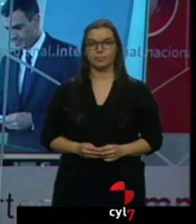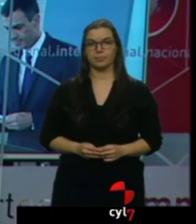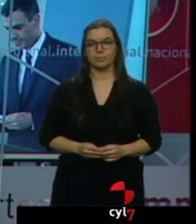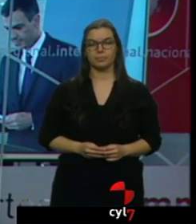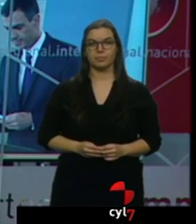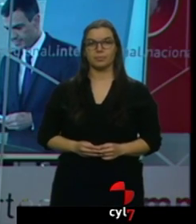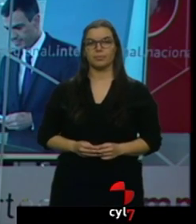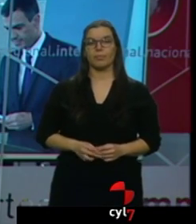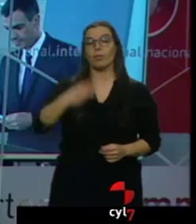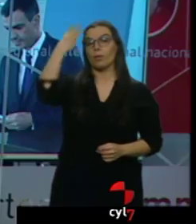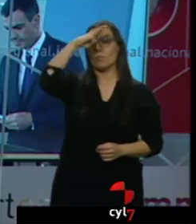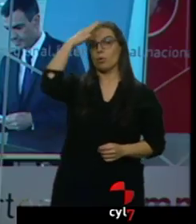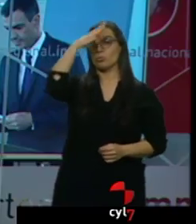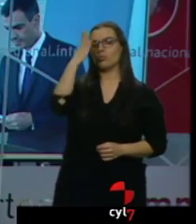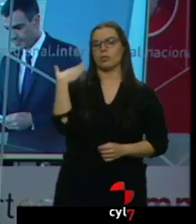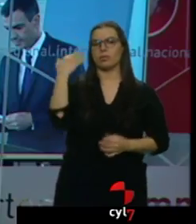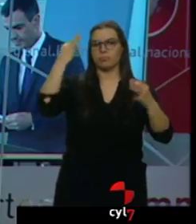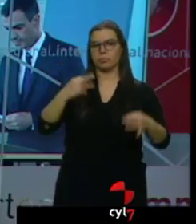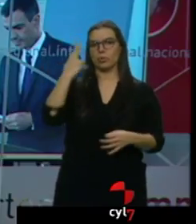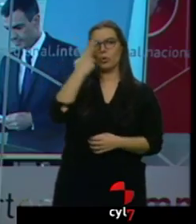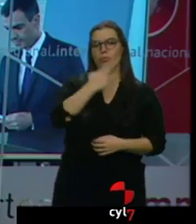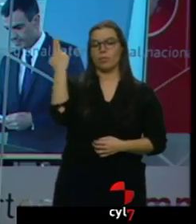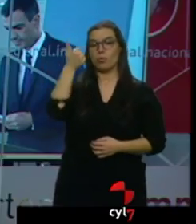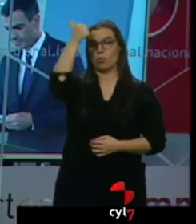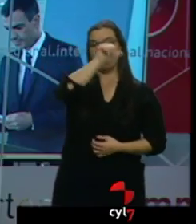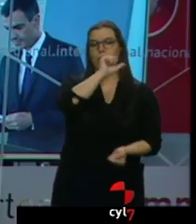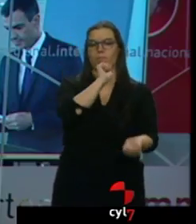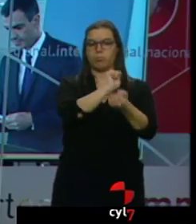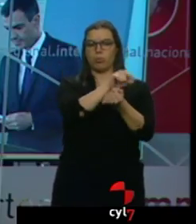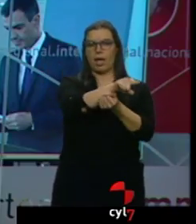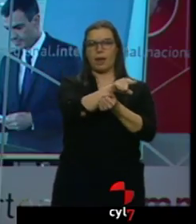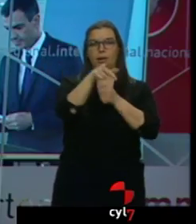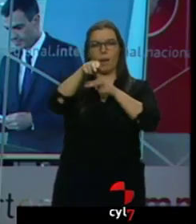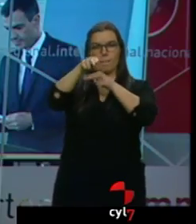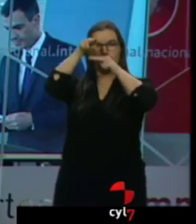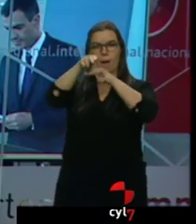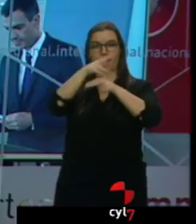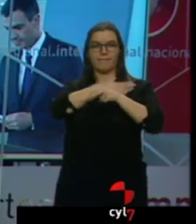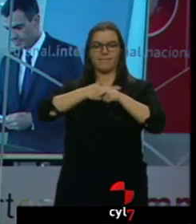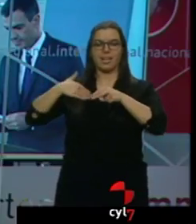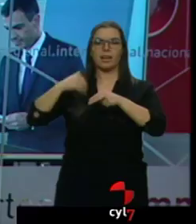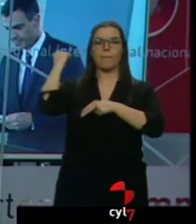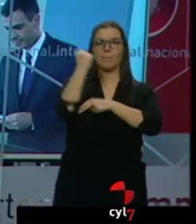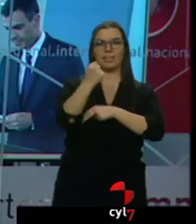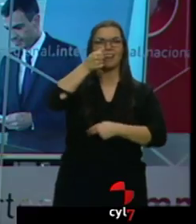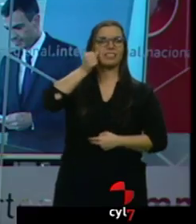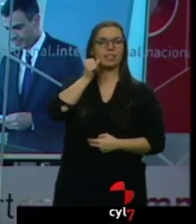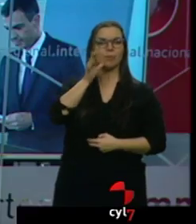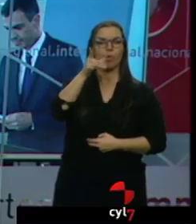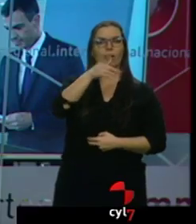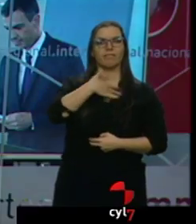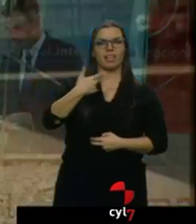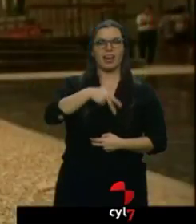Los Mossos de Escuadra confirmaron ayer la detención de un Franco tirador que quería matar a Pedro Sánchez en venganza por exhumar los restos de Franco.